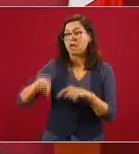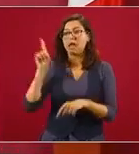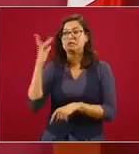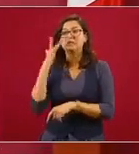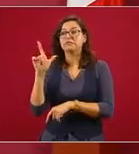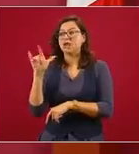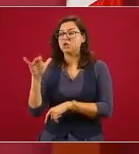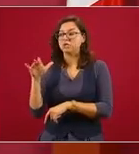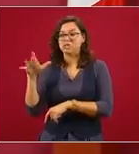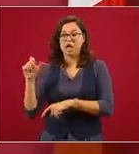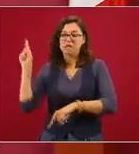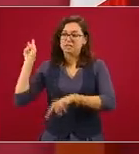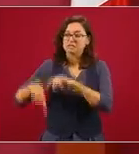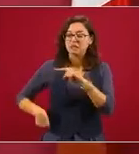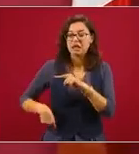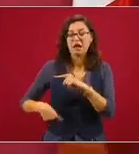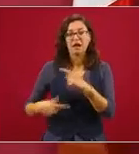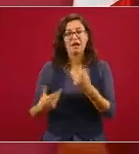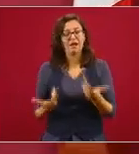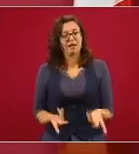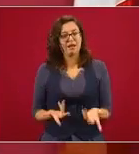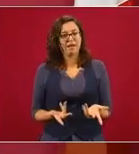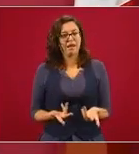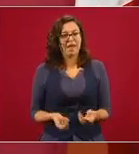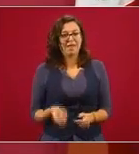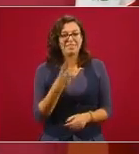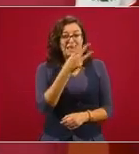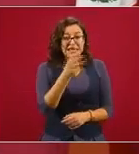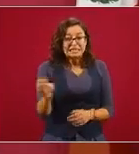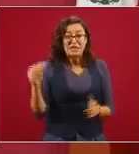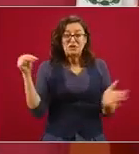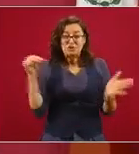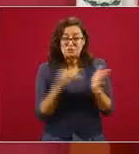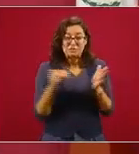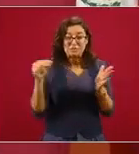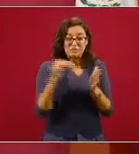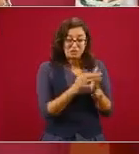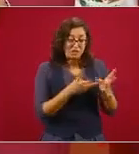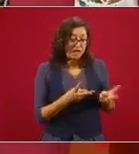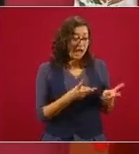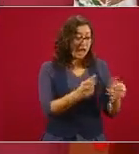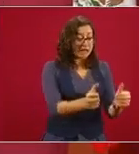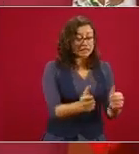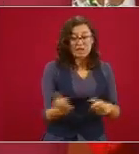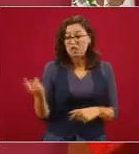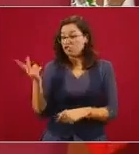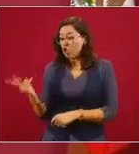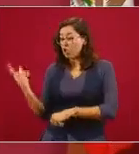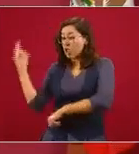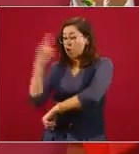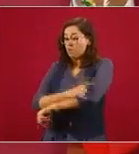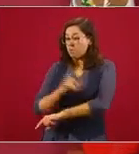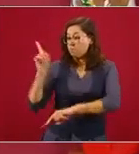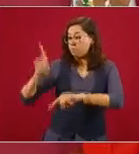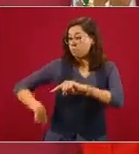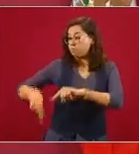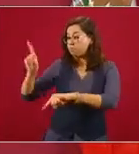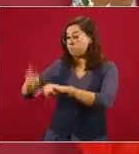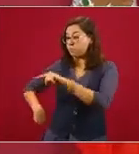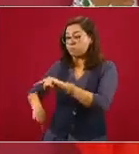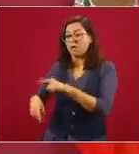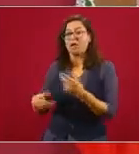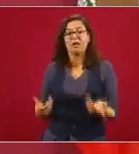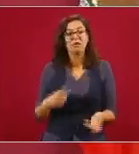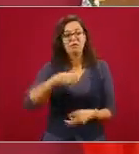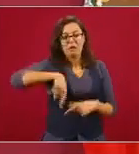mil y iba a dejar de funcionar el actual aeropuerto y el de Santa Lucía, por interferencia aérea.